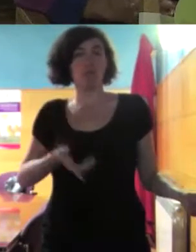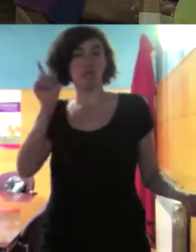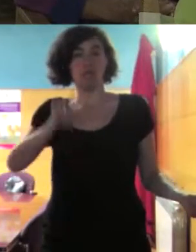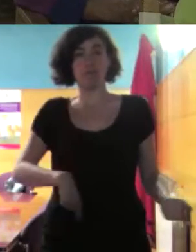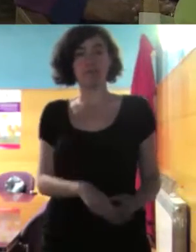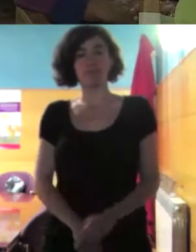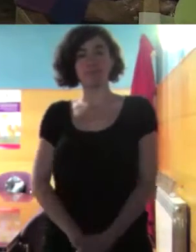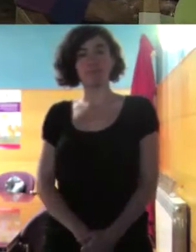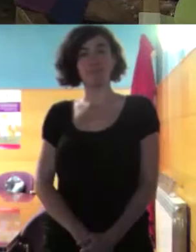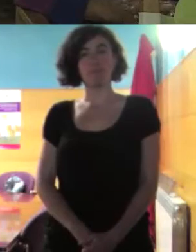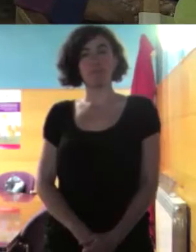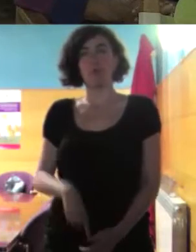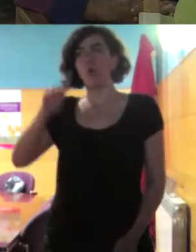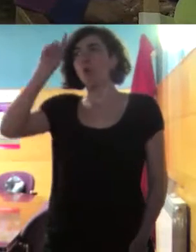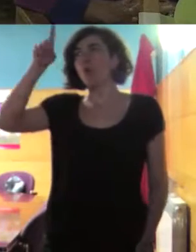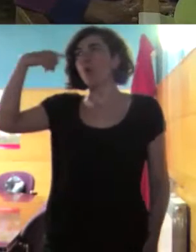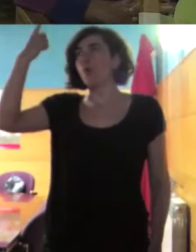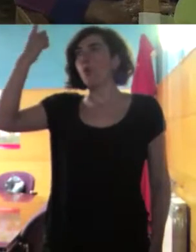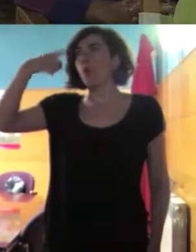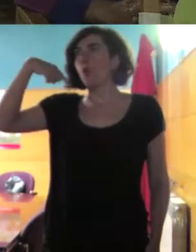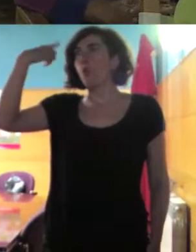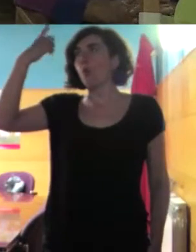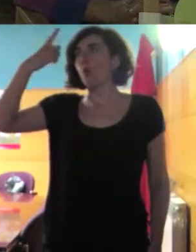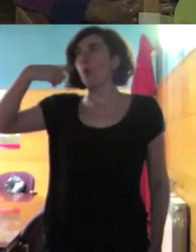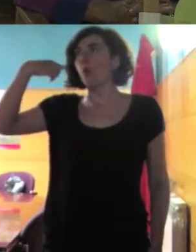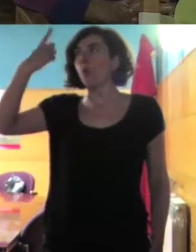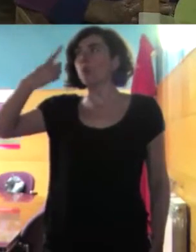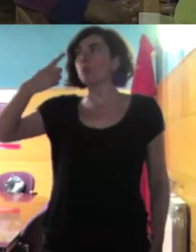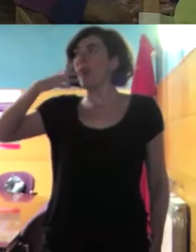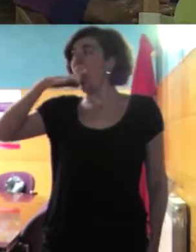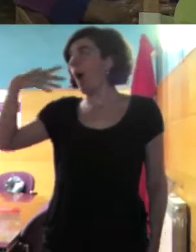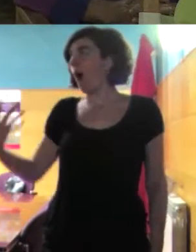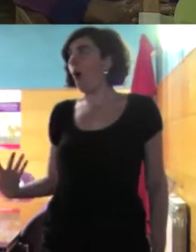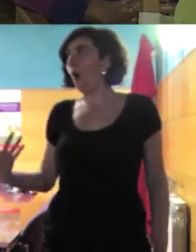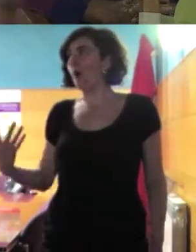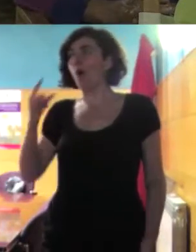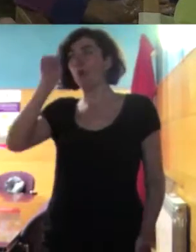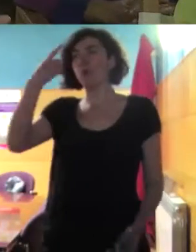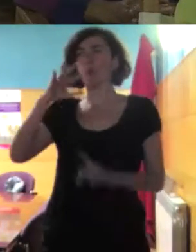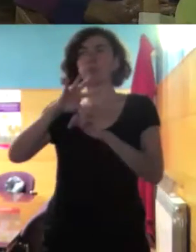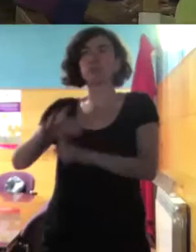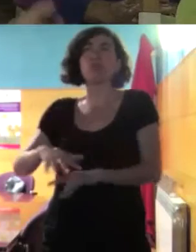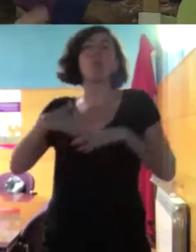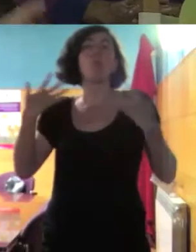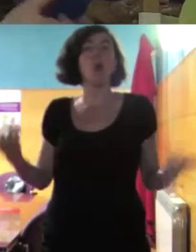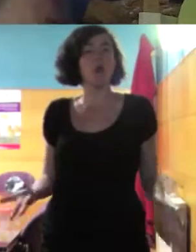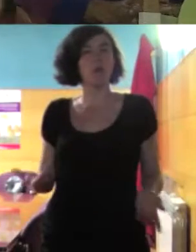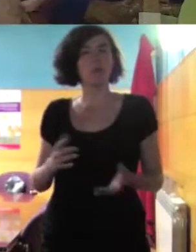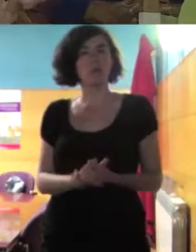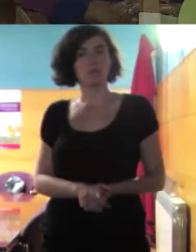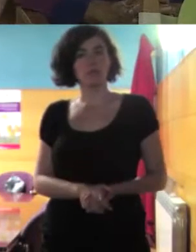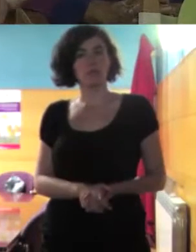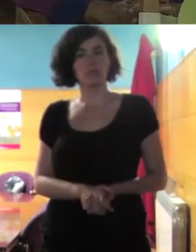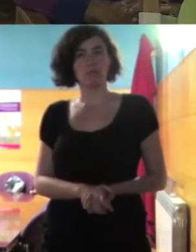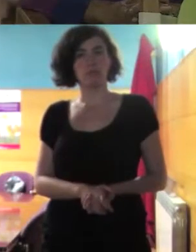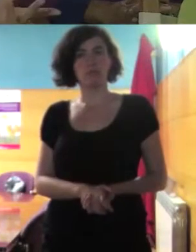ver estas culturas también entre sí cuáles son las culturas que rechazamos o que o que al vuelo